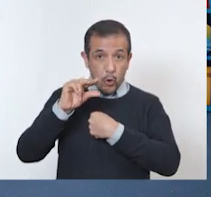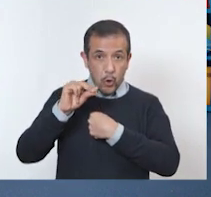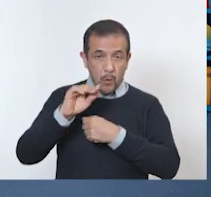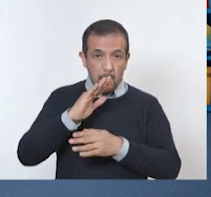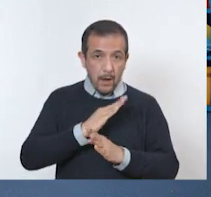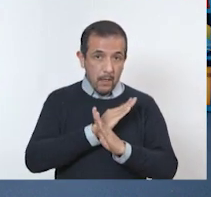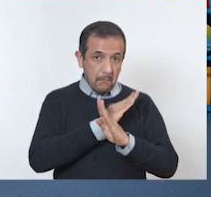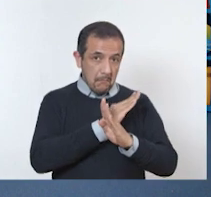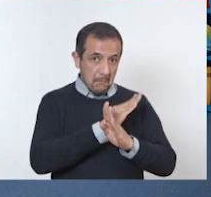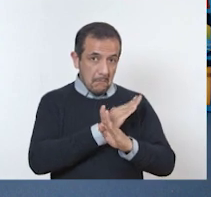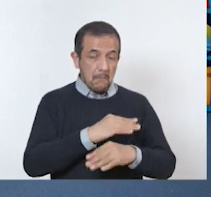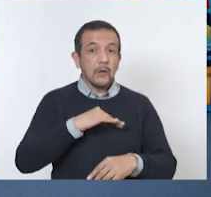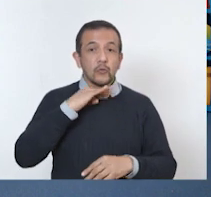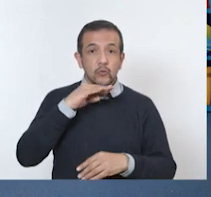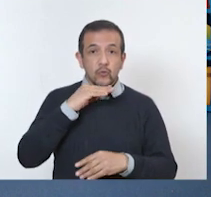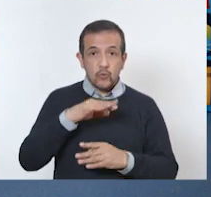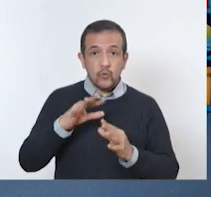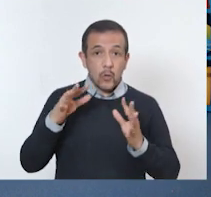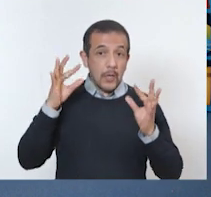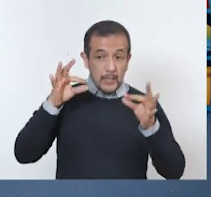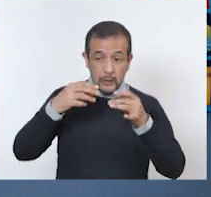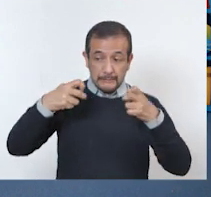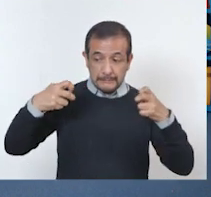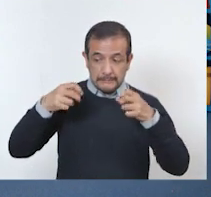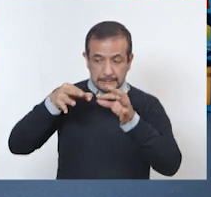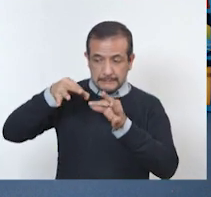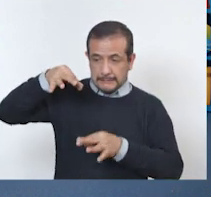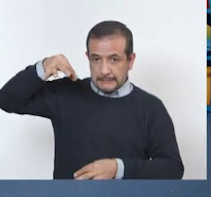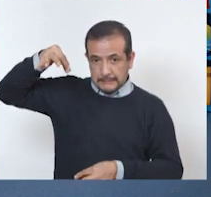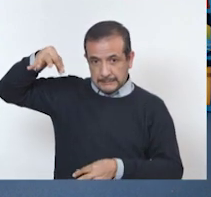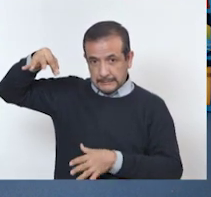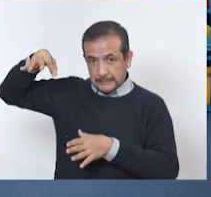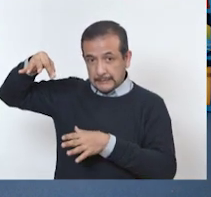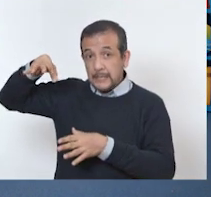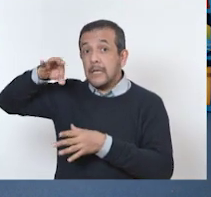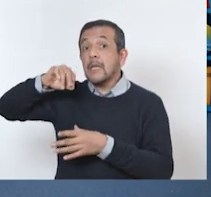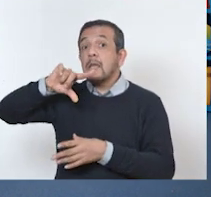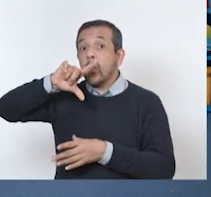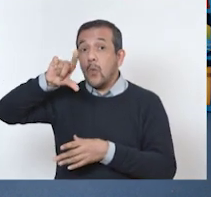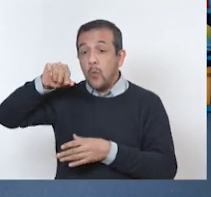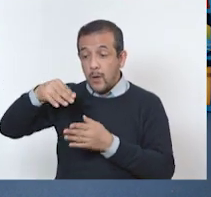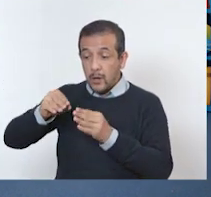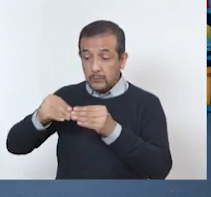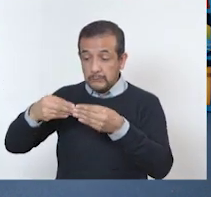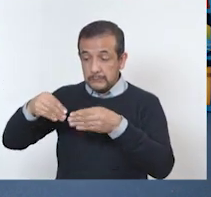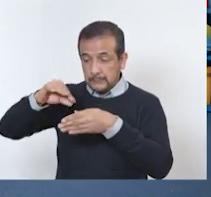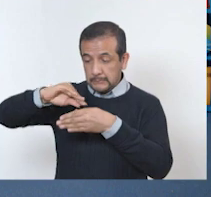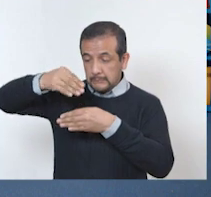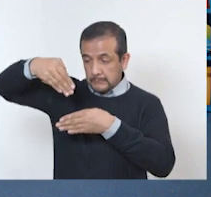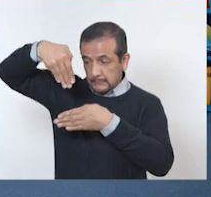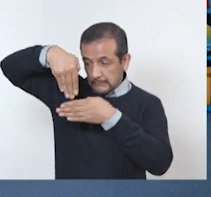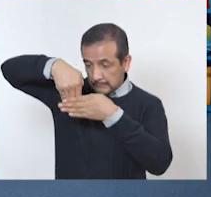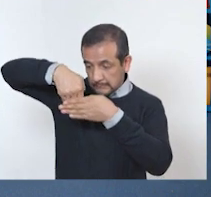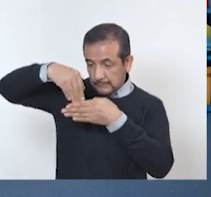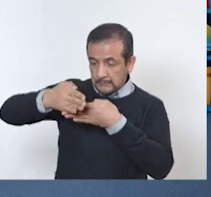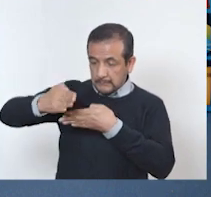parte externa para evitar contaminación y sujetándolo de los cordones para guardarlo en una bolsa.